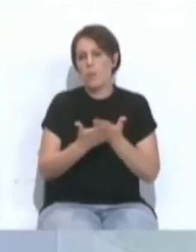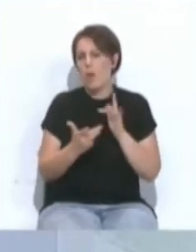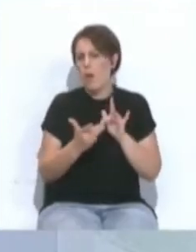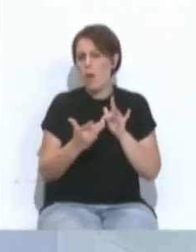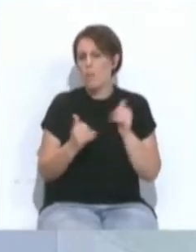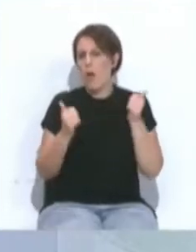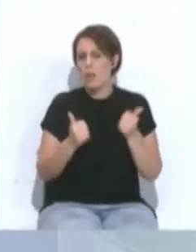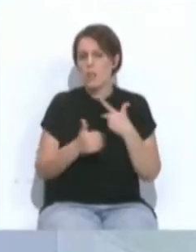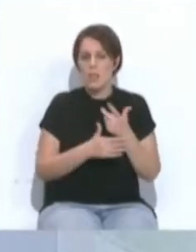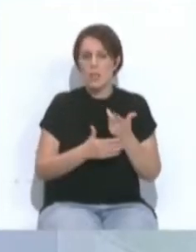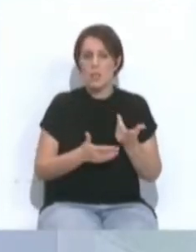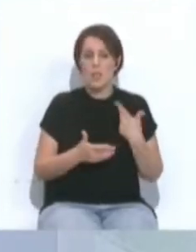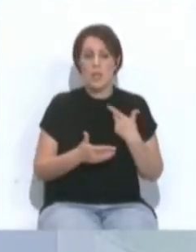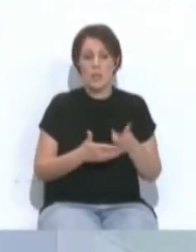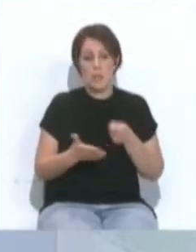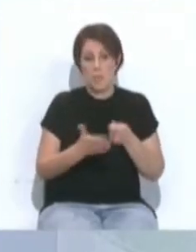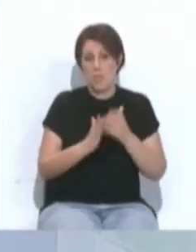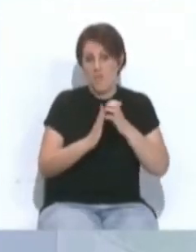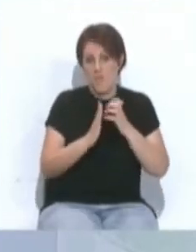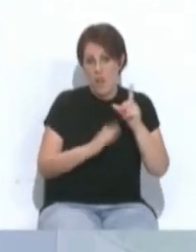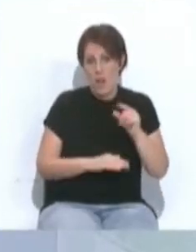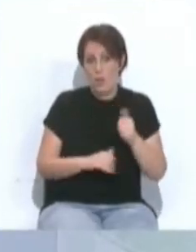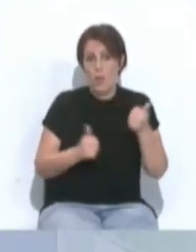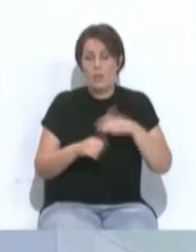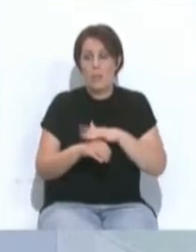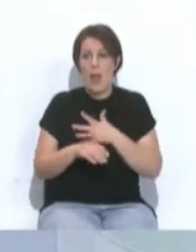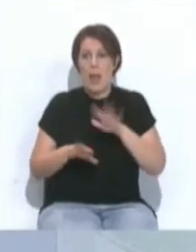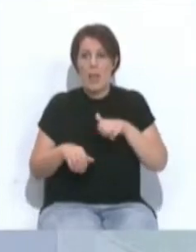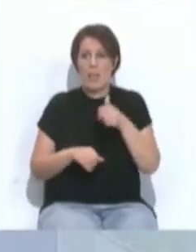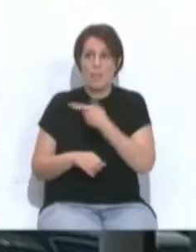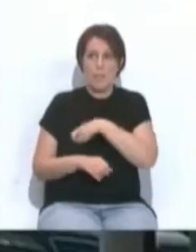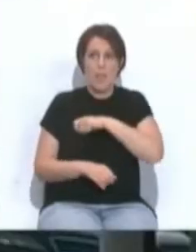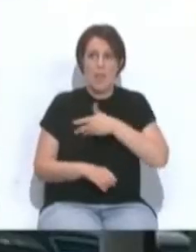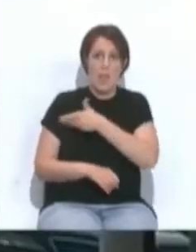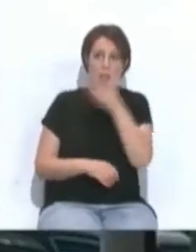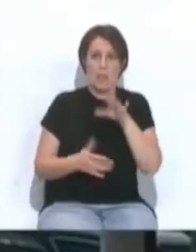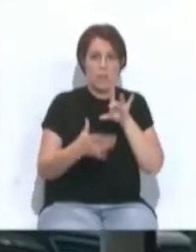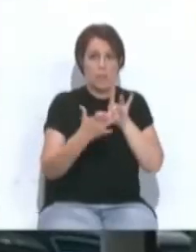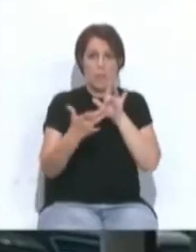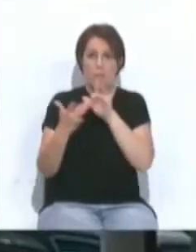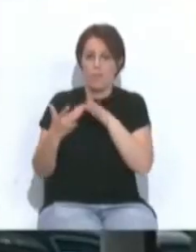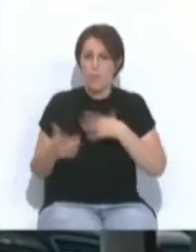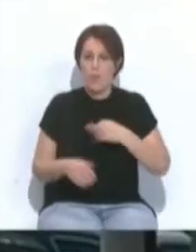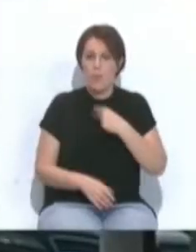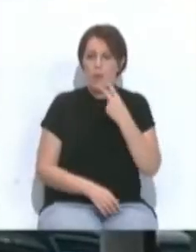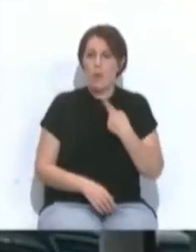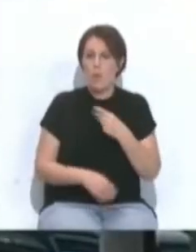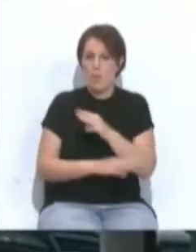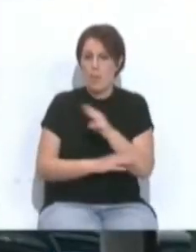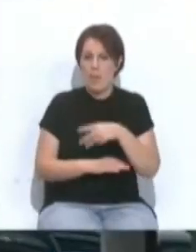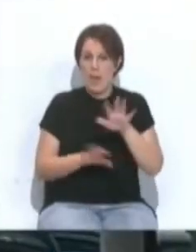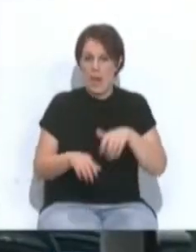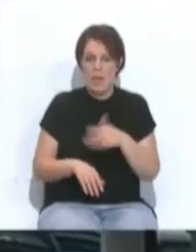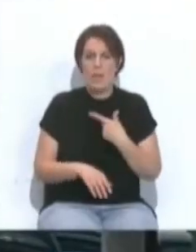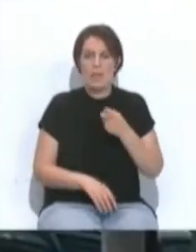conexiones y coste más económico para unir Cádiz con el resto del país. La portavoz del Partido Popular